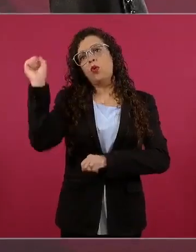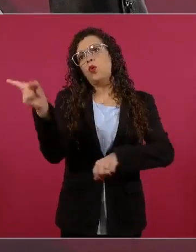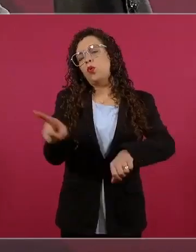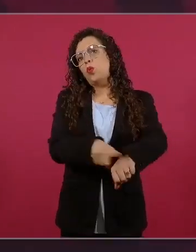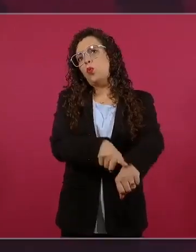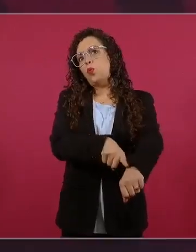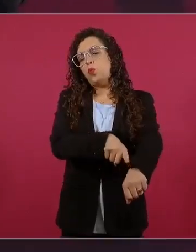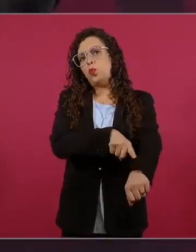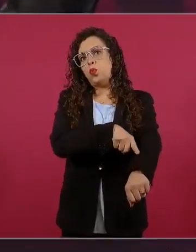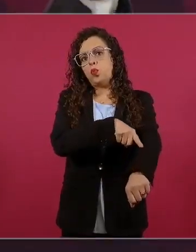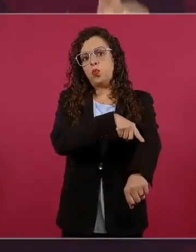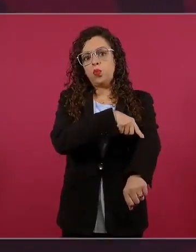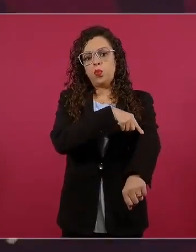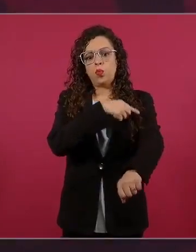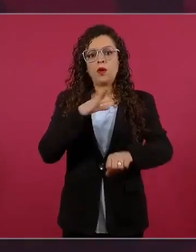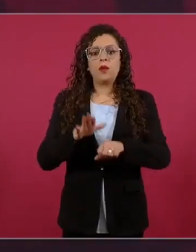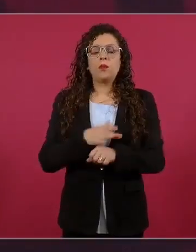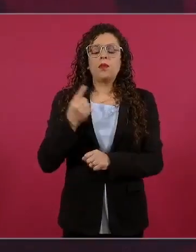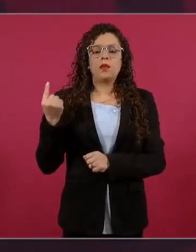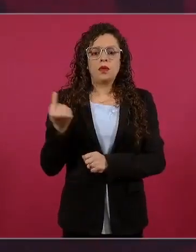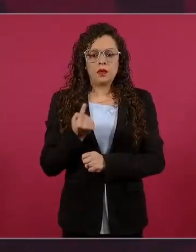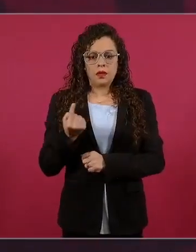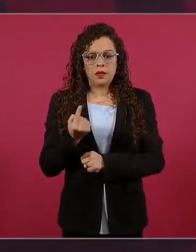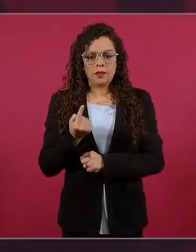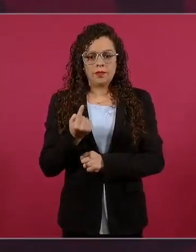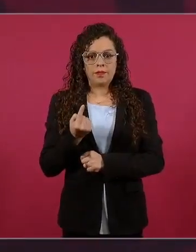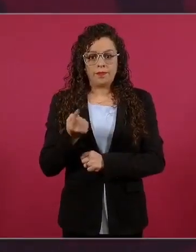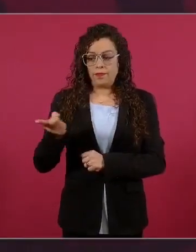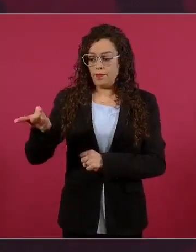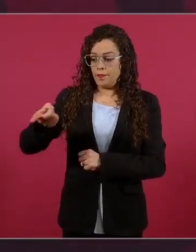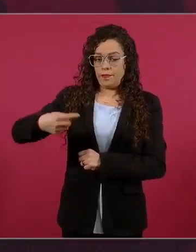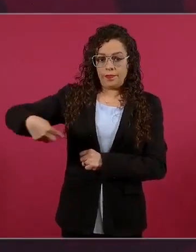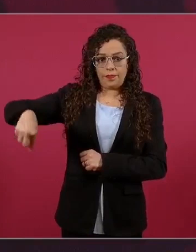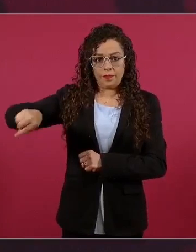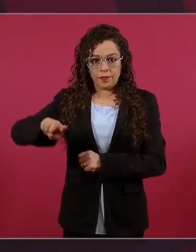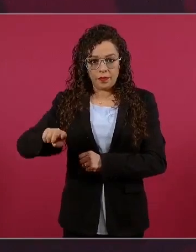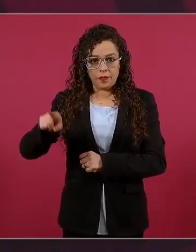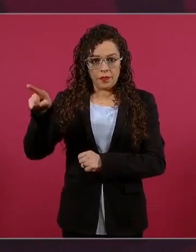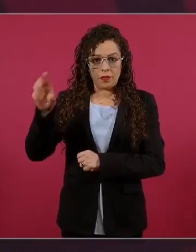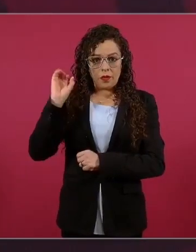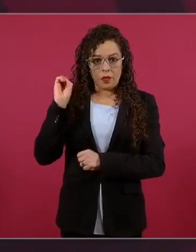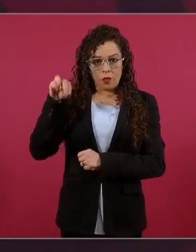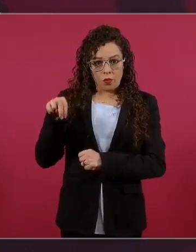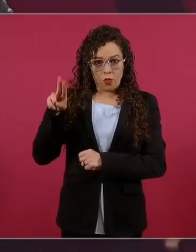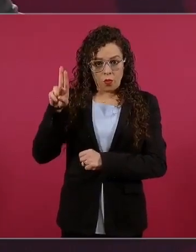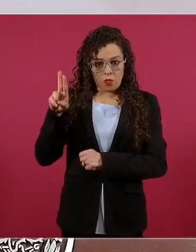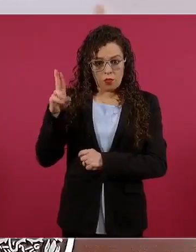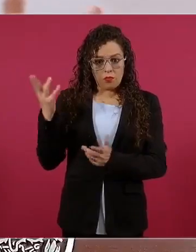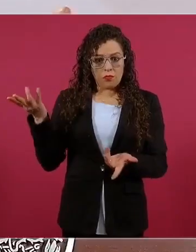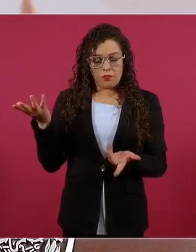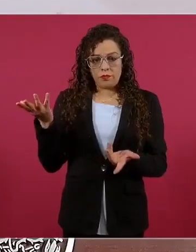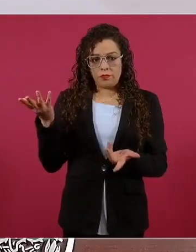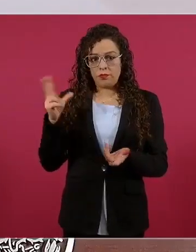toda esa organización. Tienen